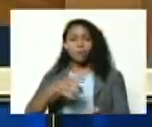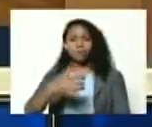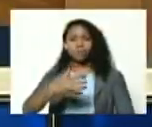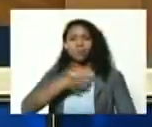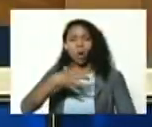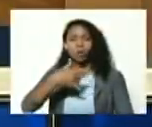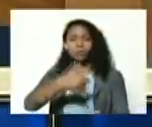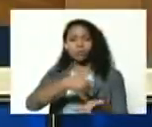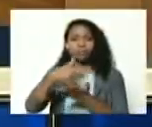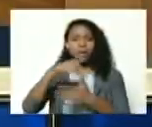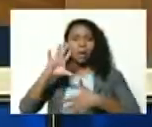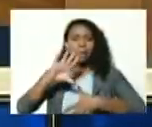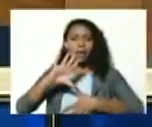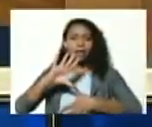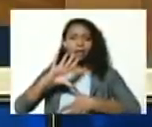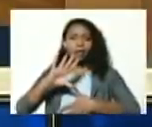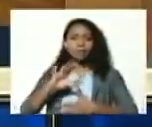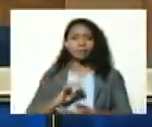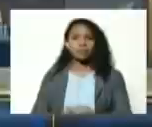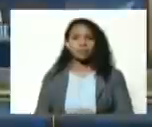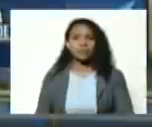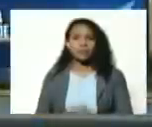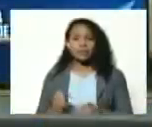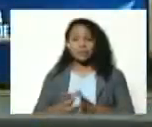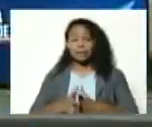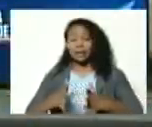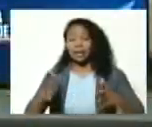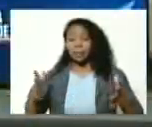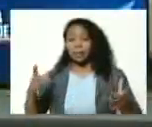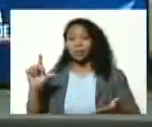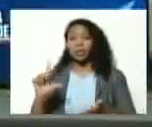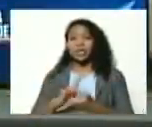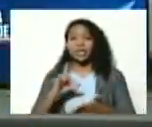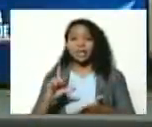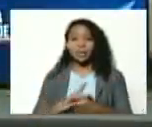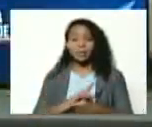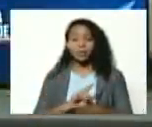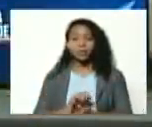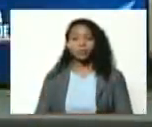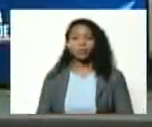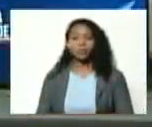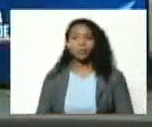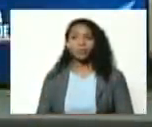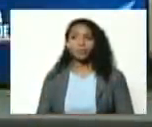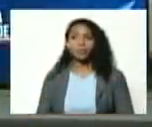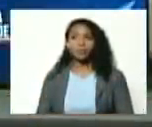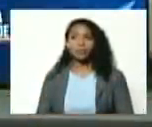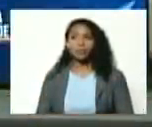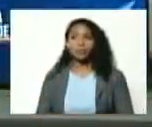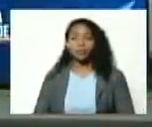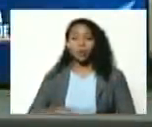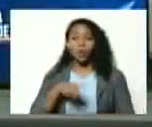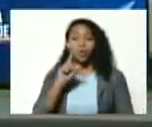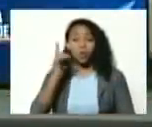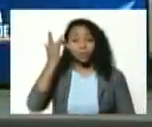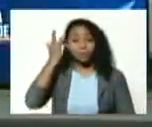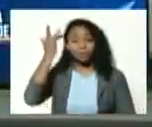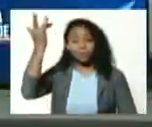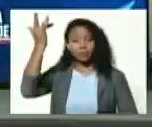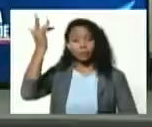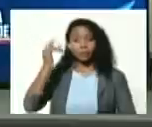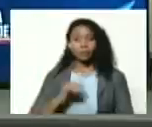casa de las Américas tremendo libro Miguel Acosta Zay uno de los intelectuales